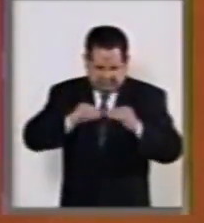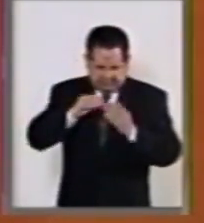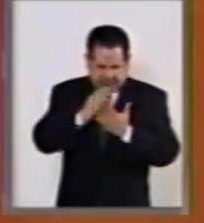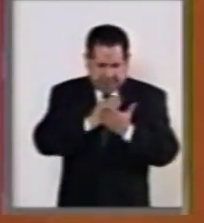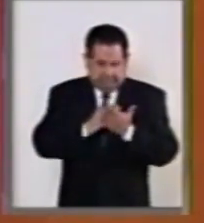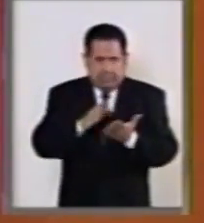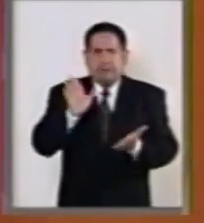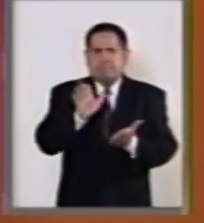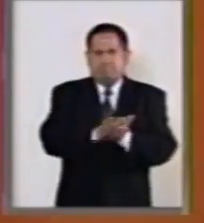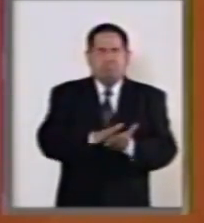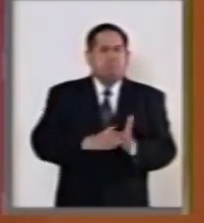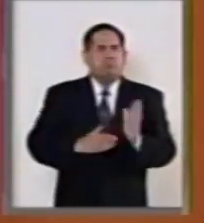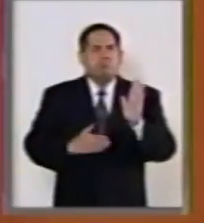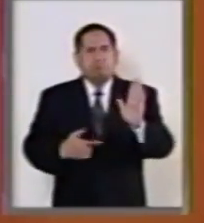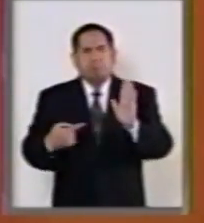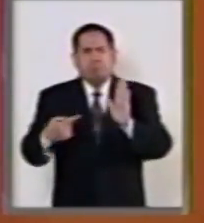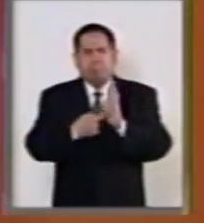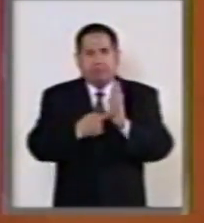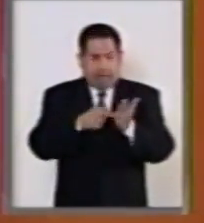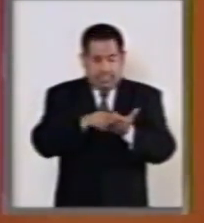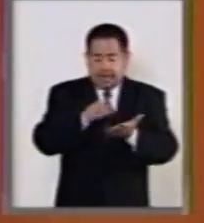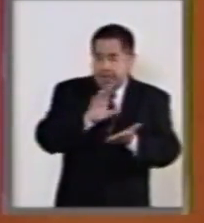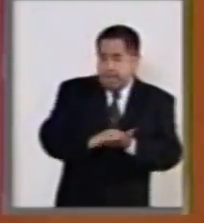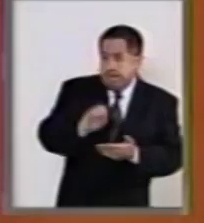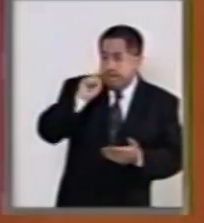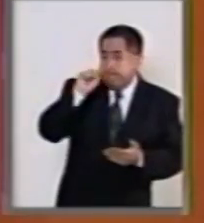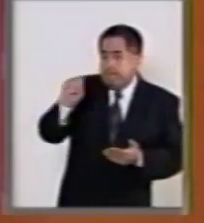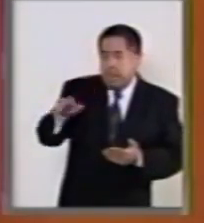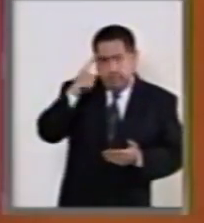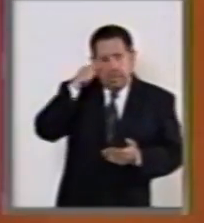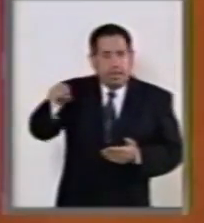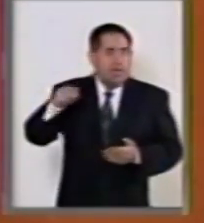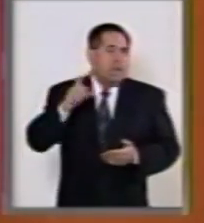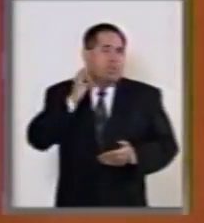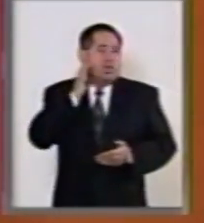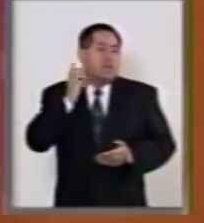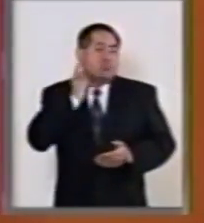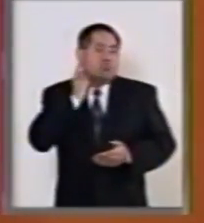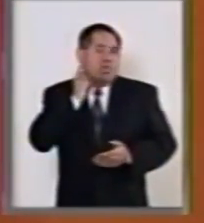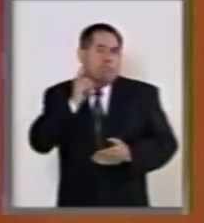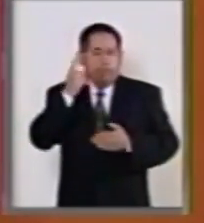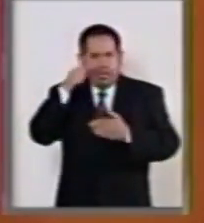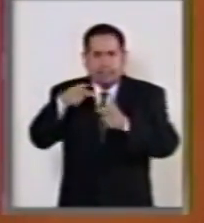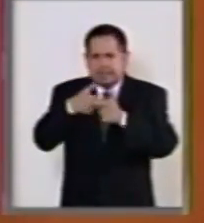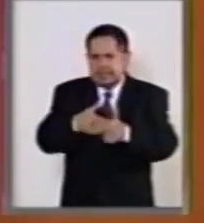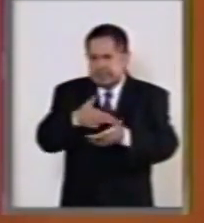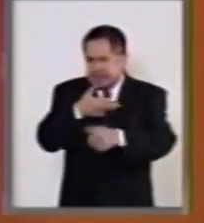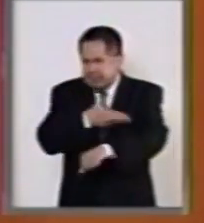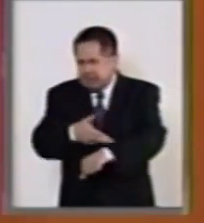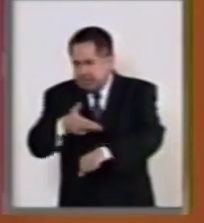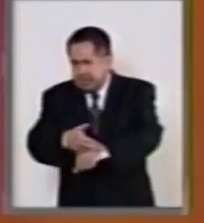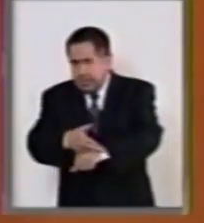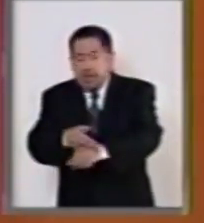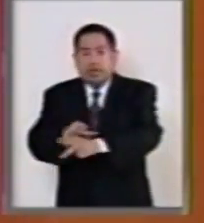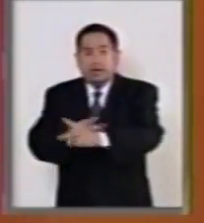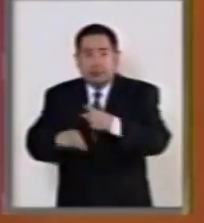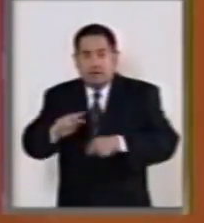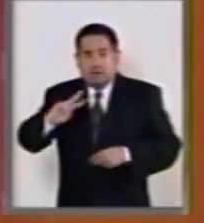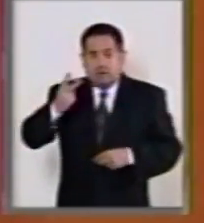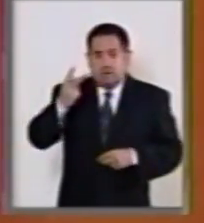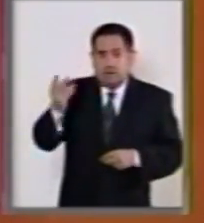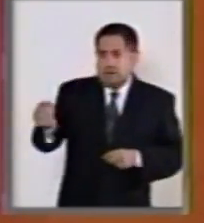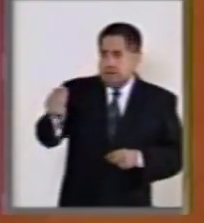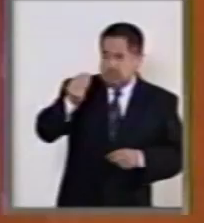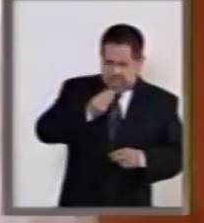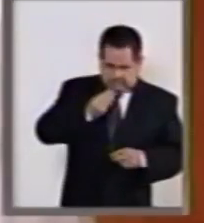minuta se envió para continuar el proceso legislativo a la Cámara de Diputados y hoy nos regresan con algunos